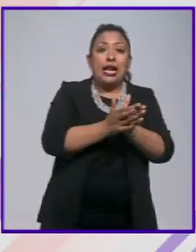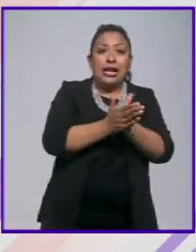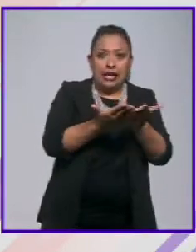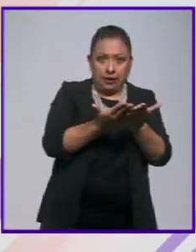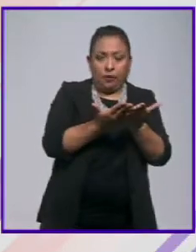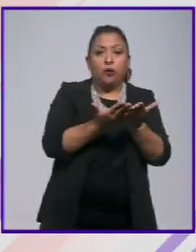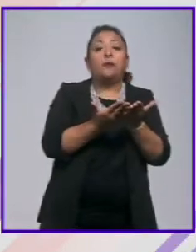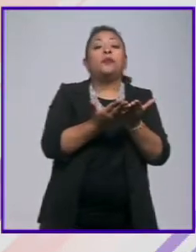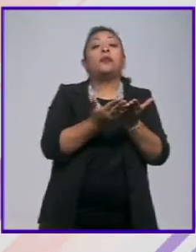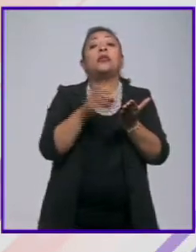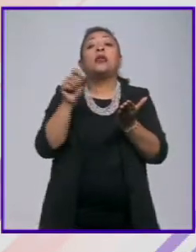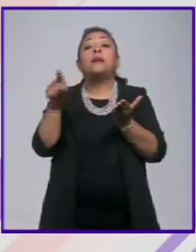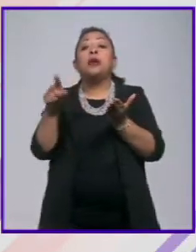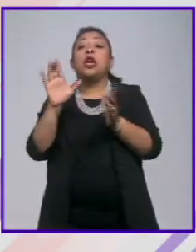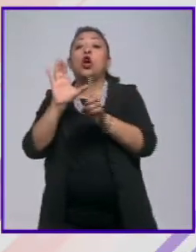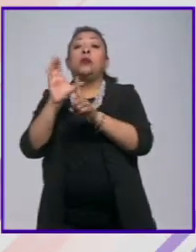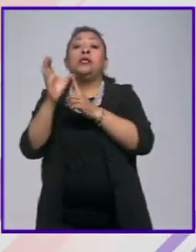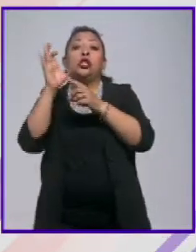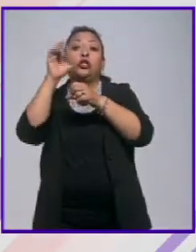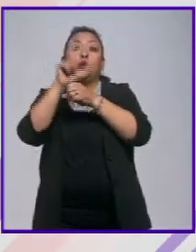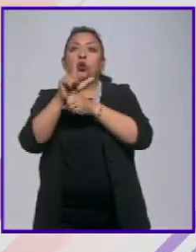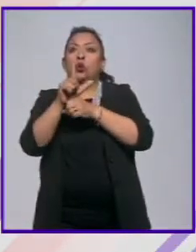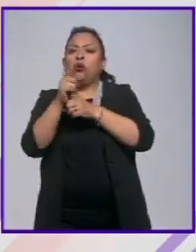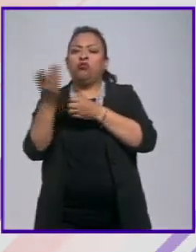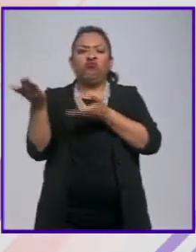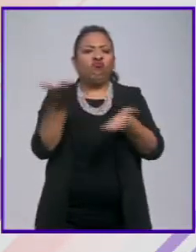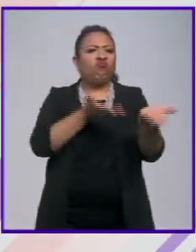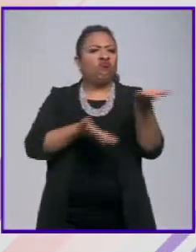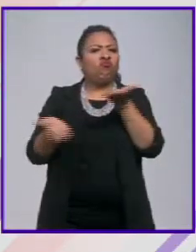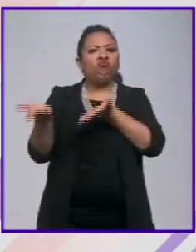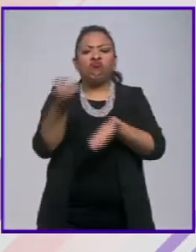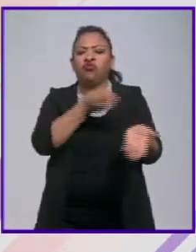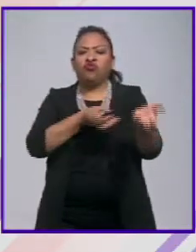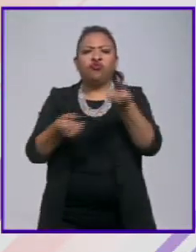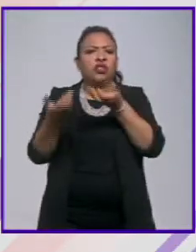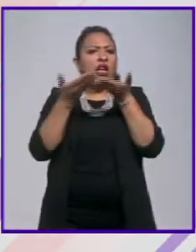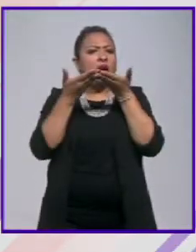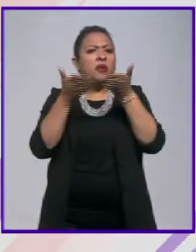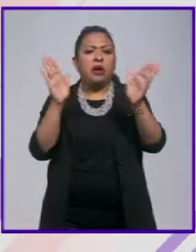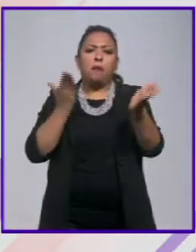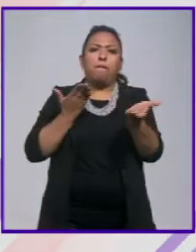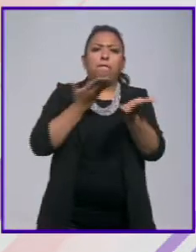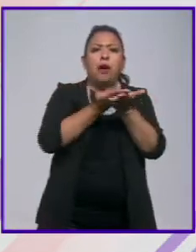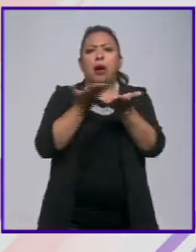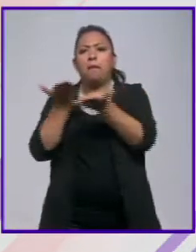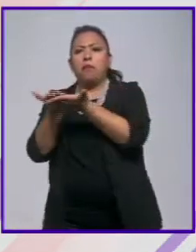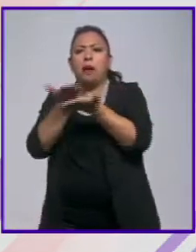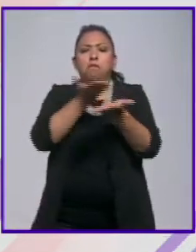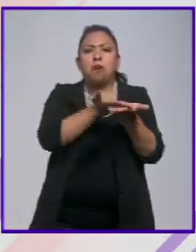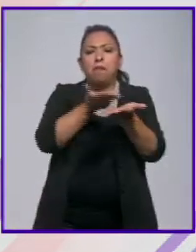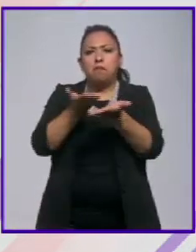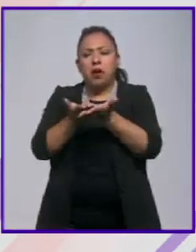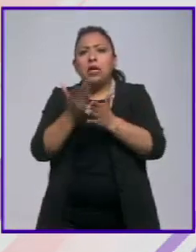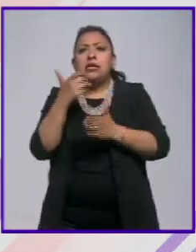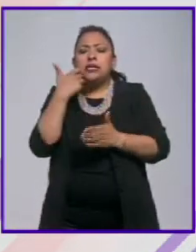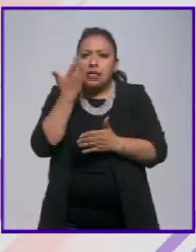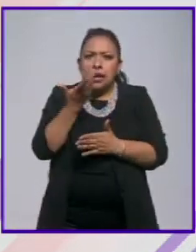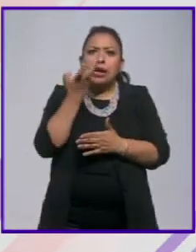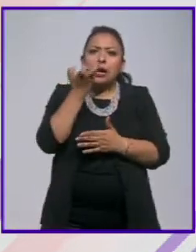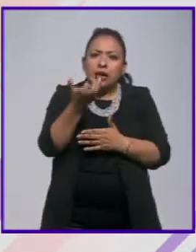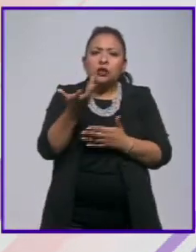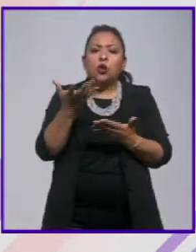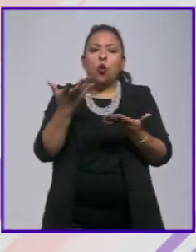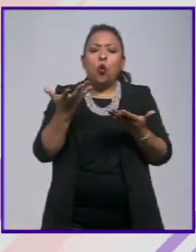y las comisiones de cultura un diálogo abierto un diálogo propositivo con la intención de